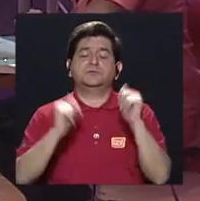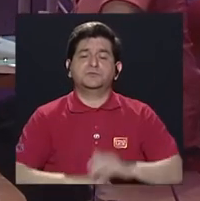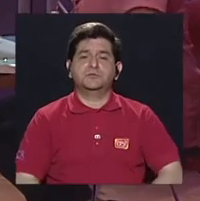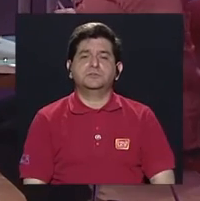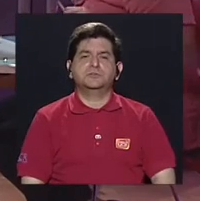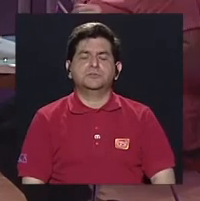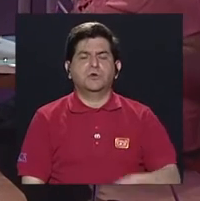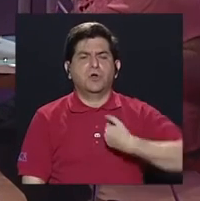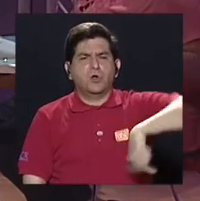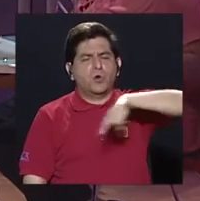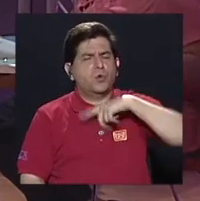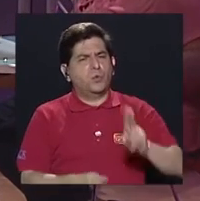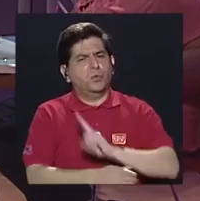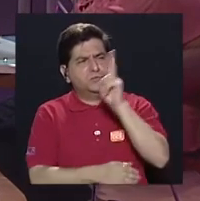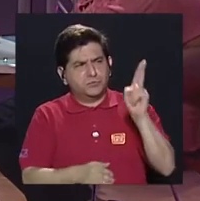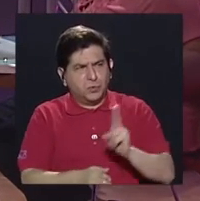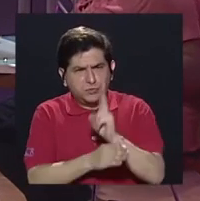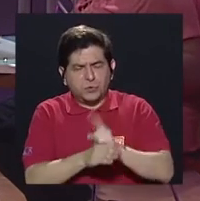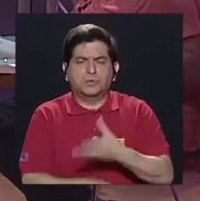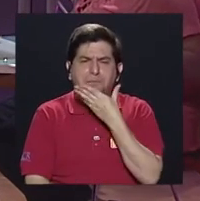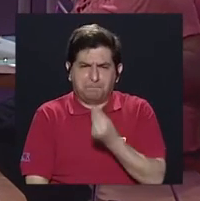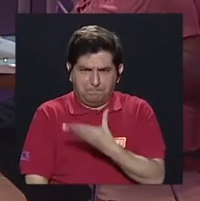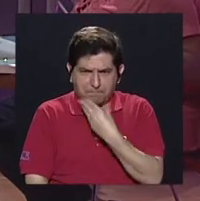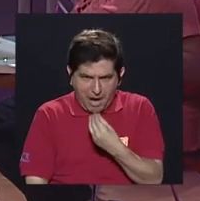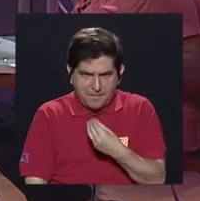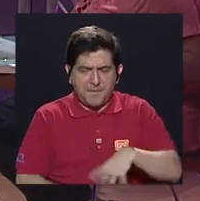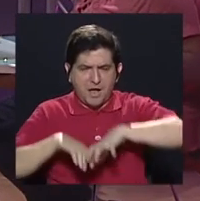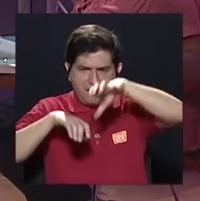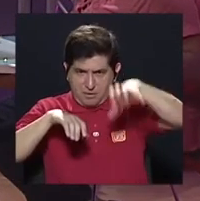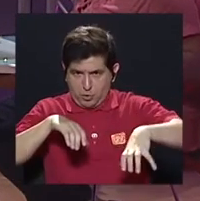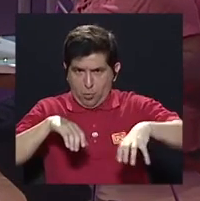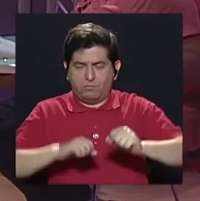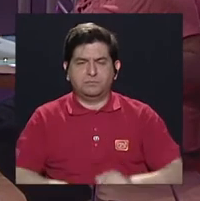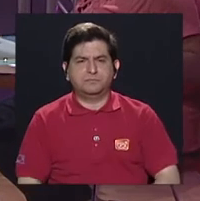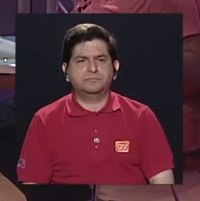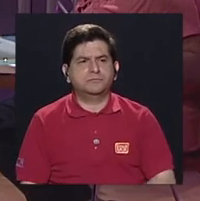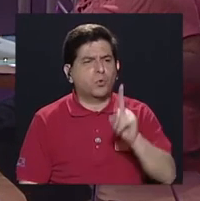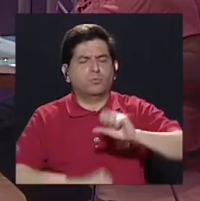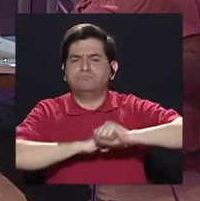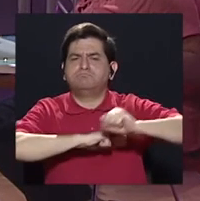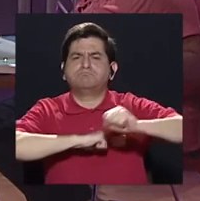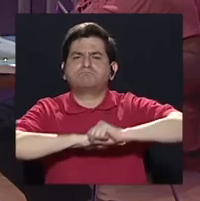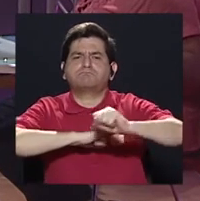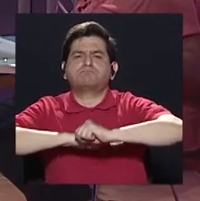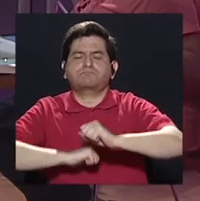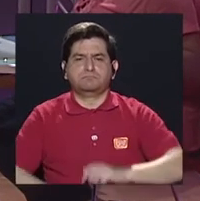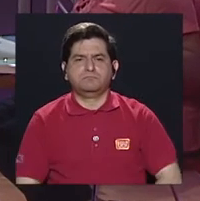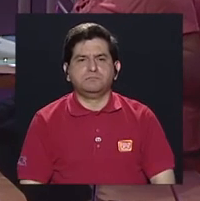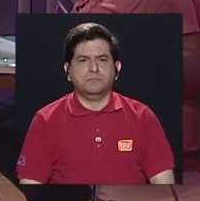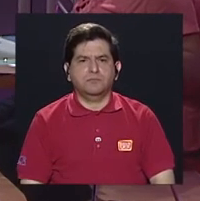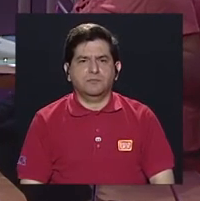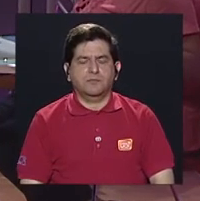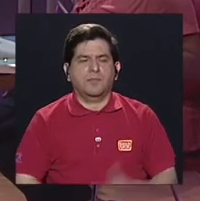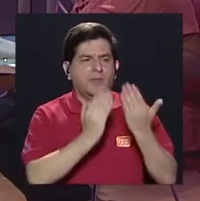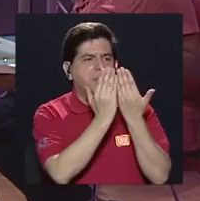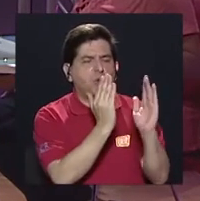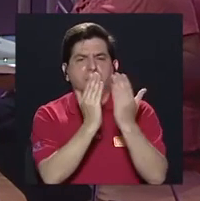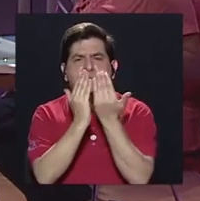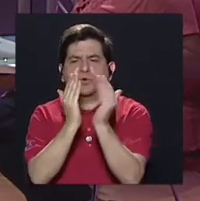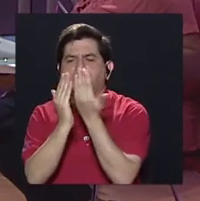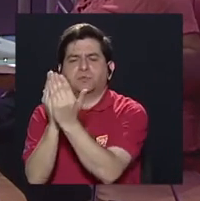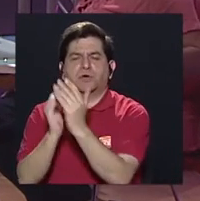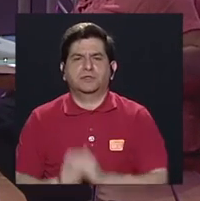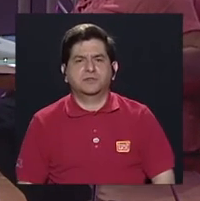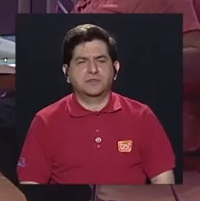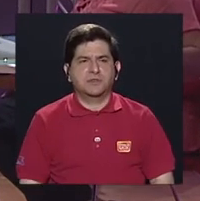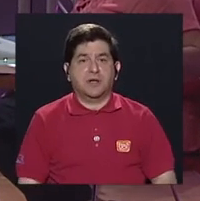Yo, nosotros hemos utilizado en Barba, en el cantón de Barba, una campaña puerta a puerta, ¿verdad?